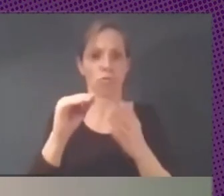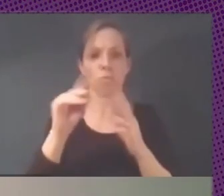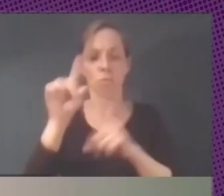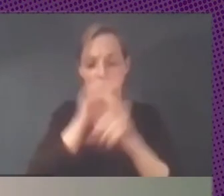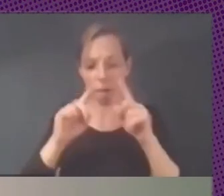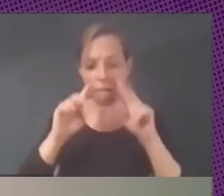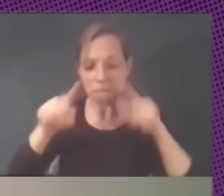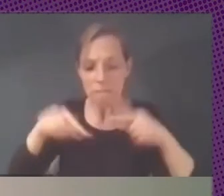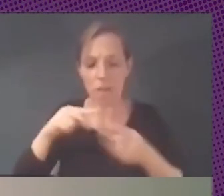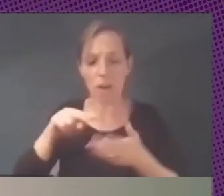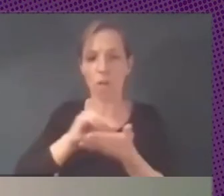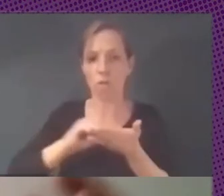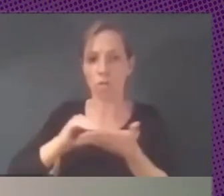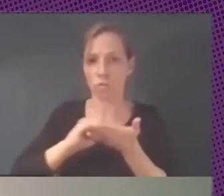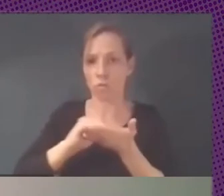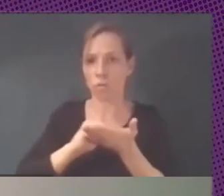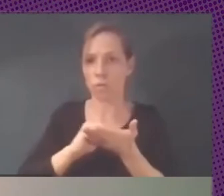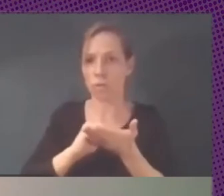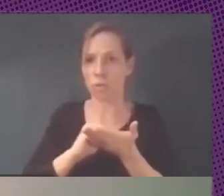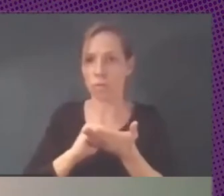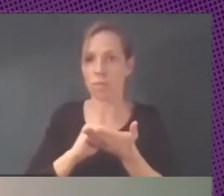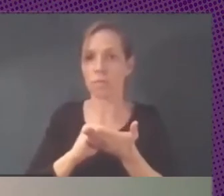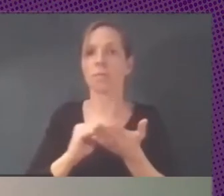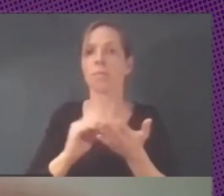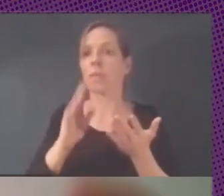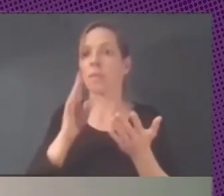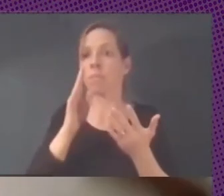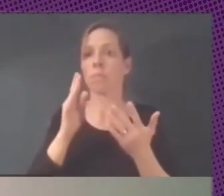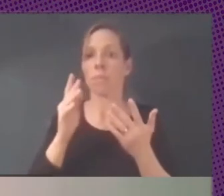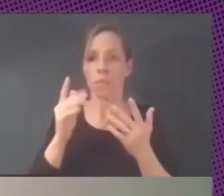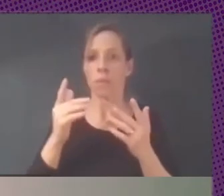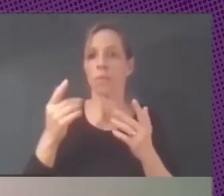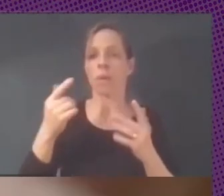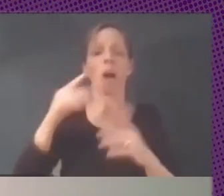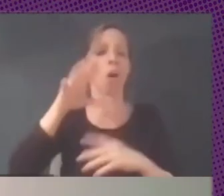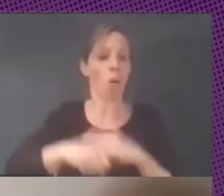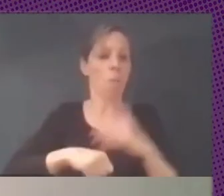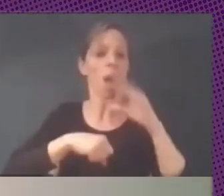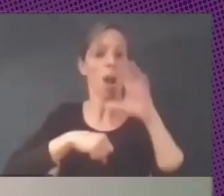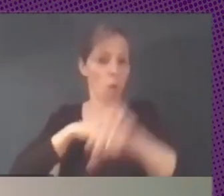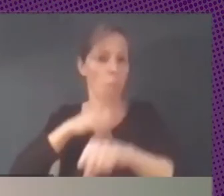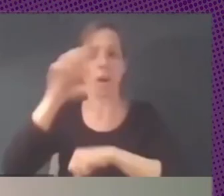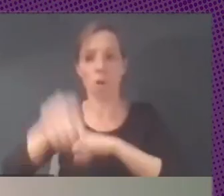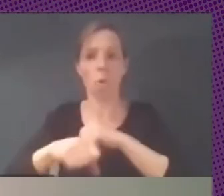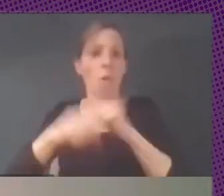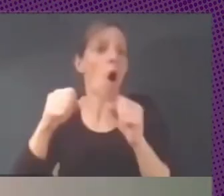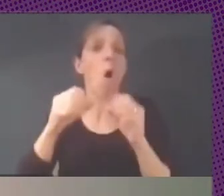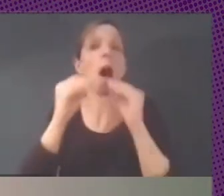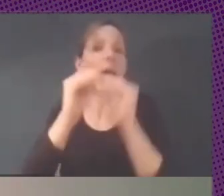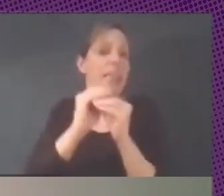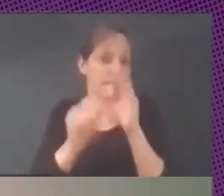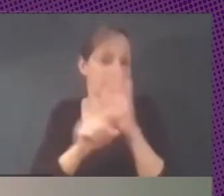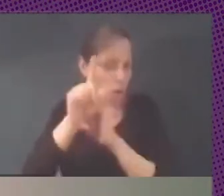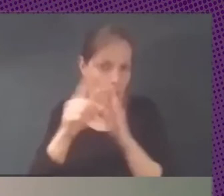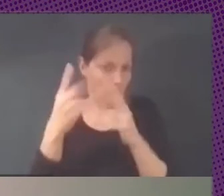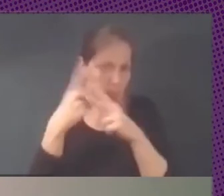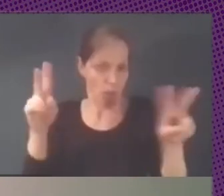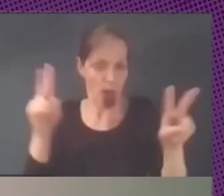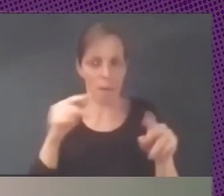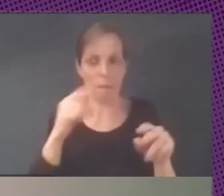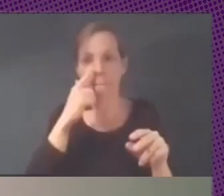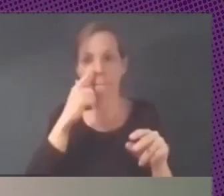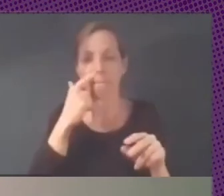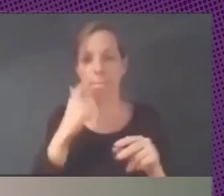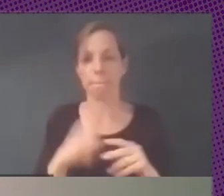y cada uno se dedica a una cosa particular resuelve el tema tecnológico nuevamente y compra y compra o desarrolla y desarrolla es lo mismo eso no es eficiente entonces